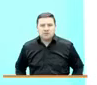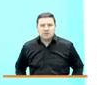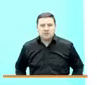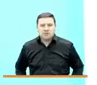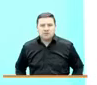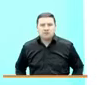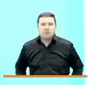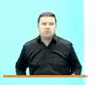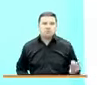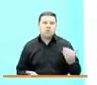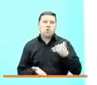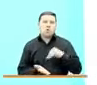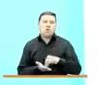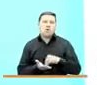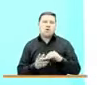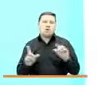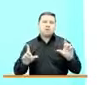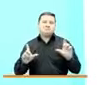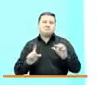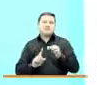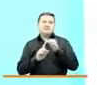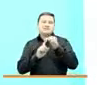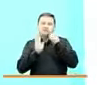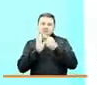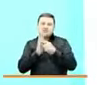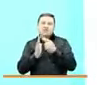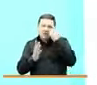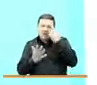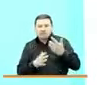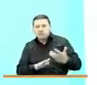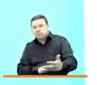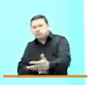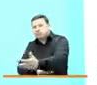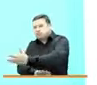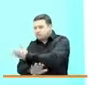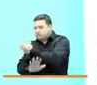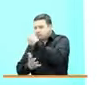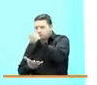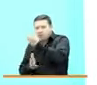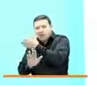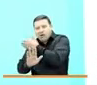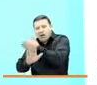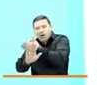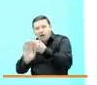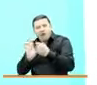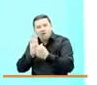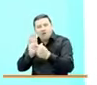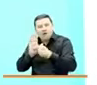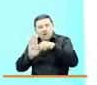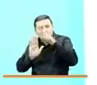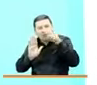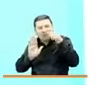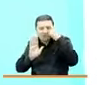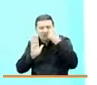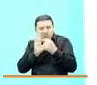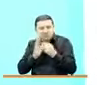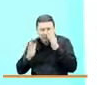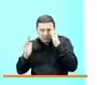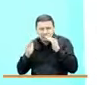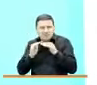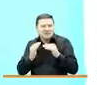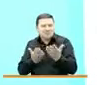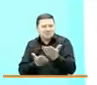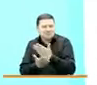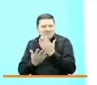Regresamos a esta transmisión especial de la rendición de cuentas del sector de la inclusión social y la reconciliación que nos ha permitido